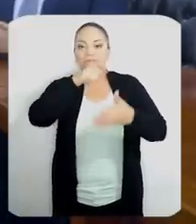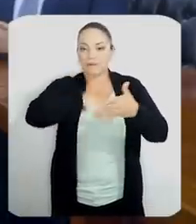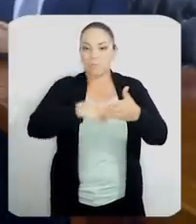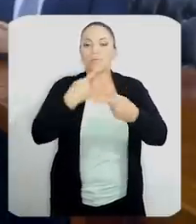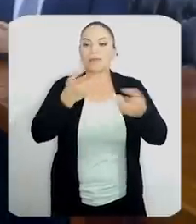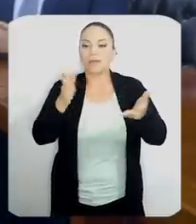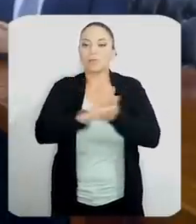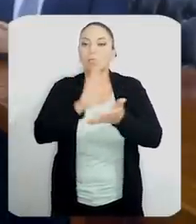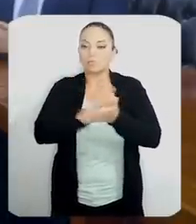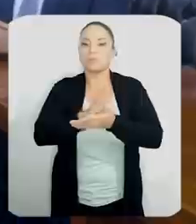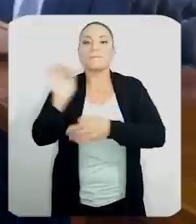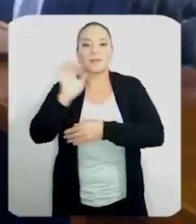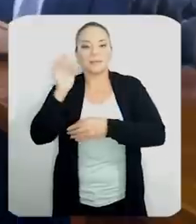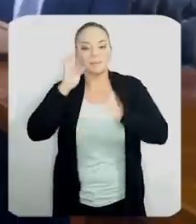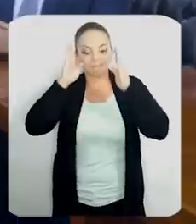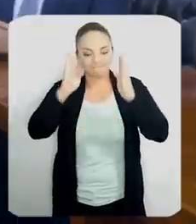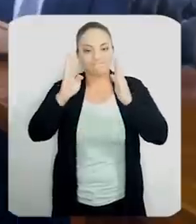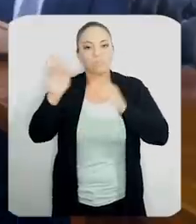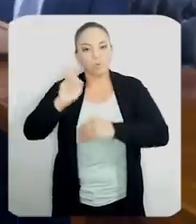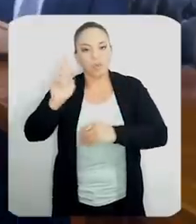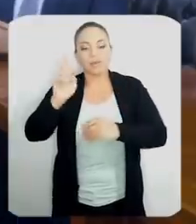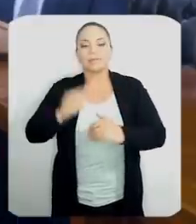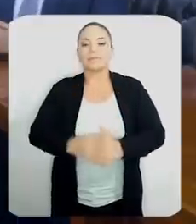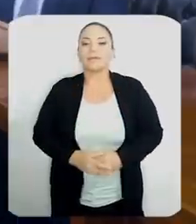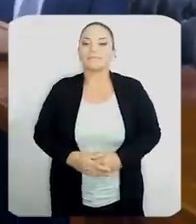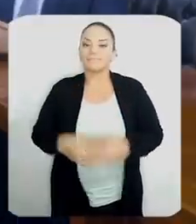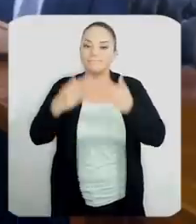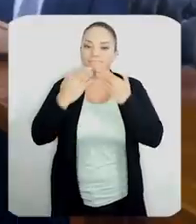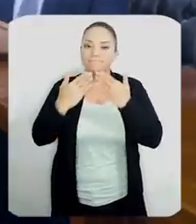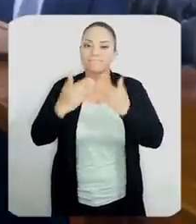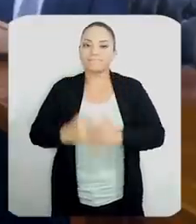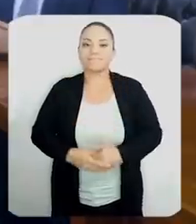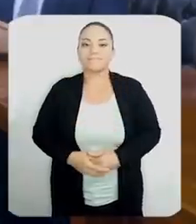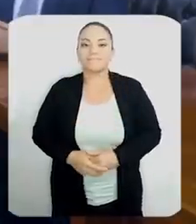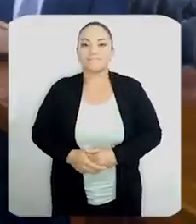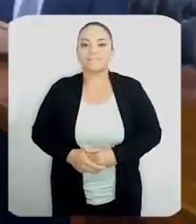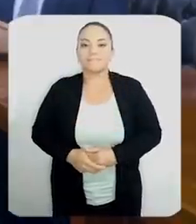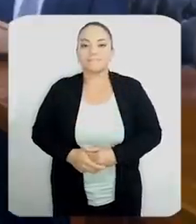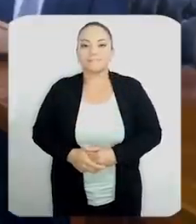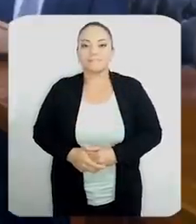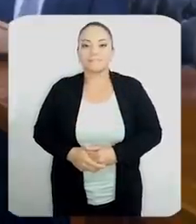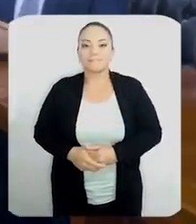emergencia para atender esto con la urgencia que merece. Muchas gracias.